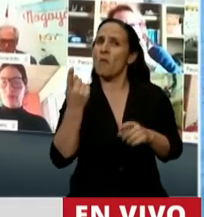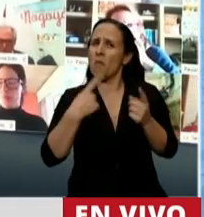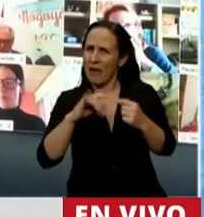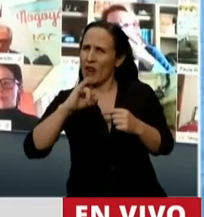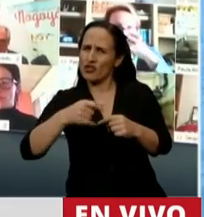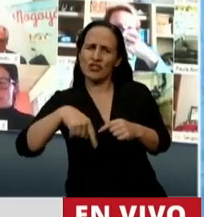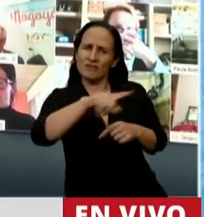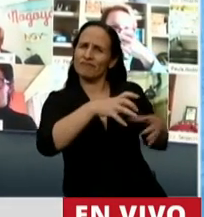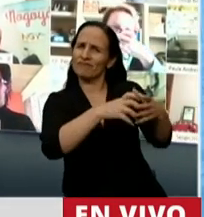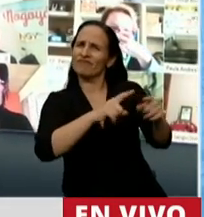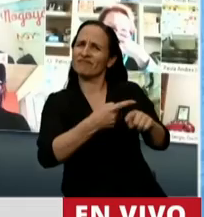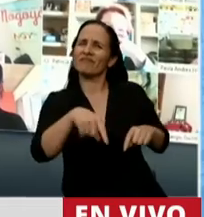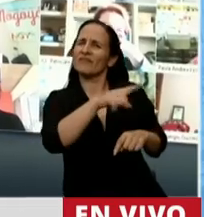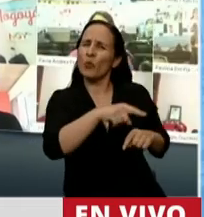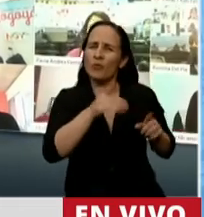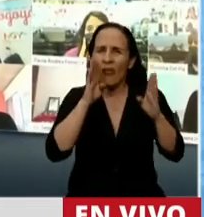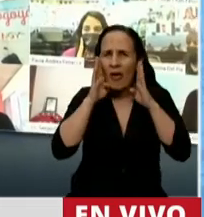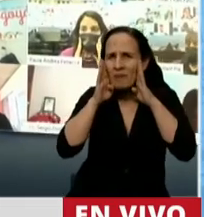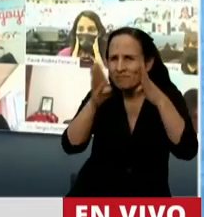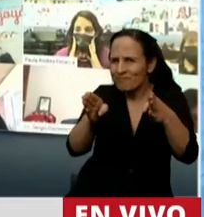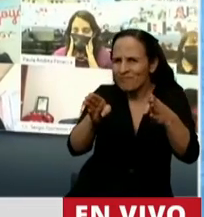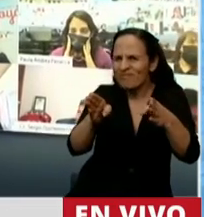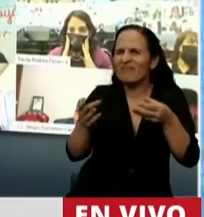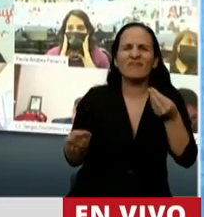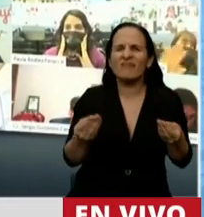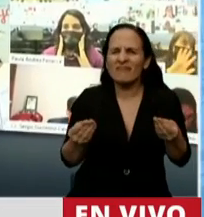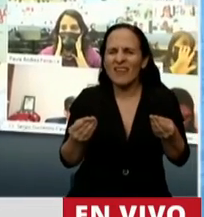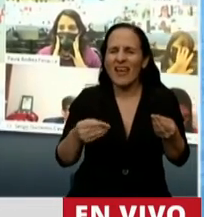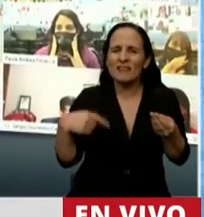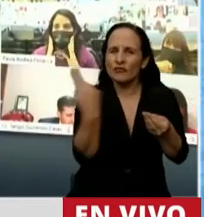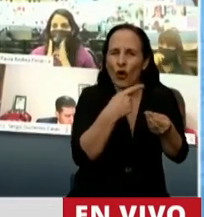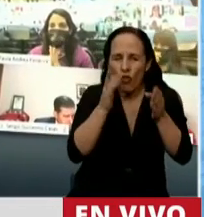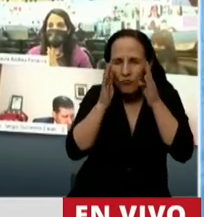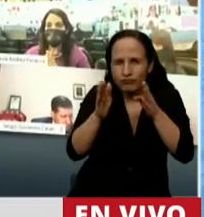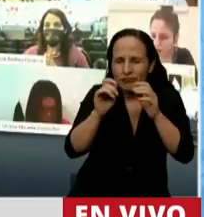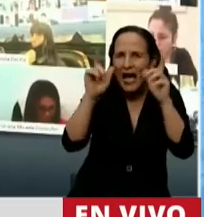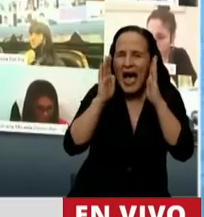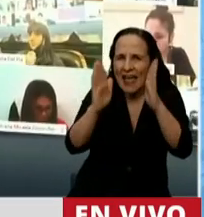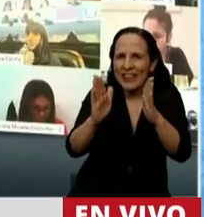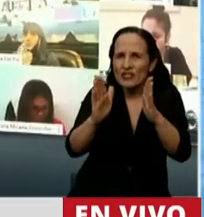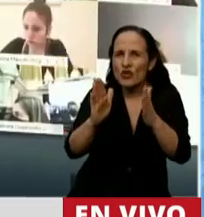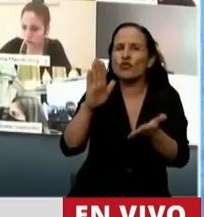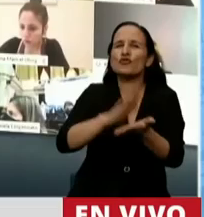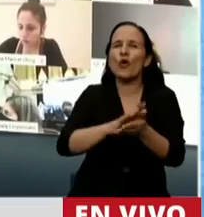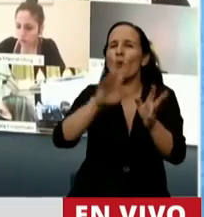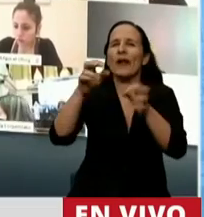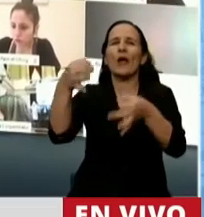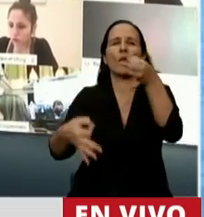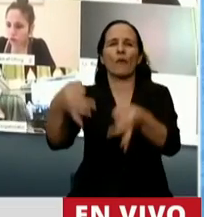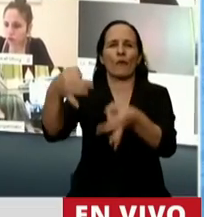propia a poner el ojo, que tengamos atención, pongamos el foco en la actuación judicial.